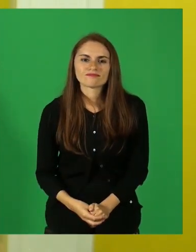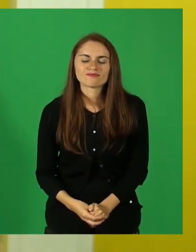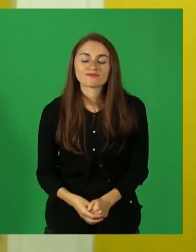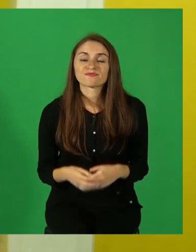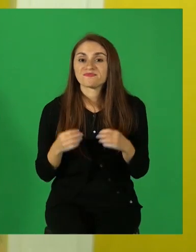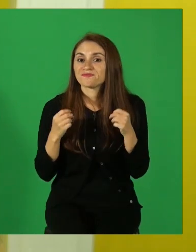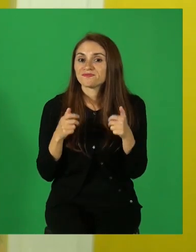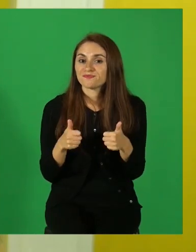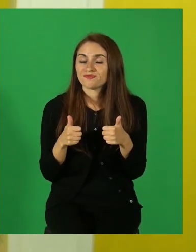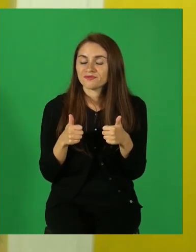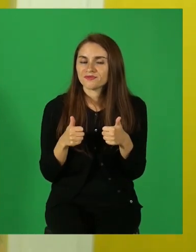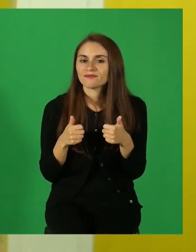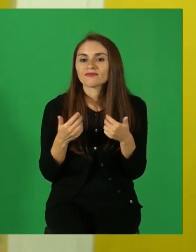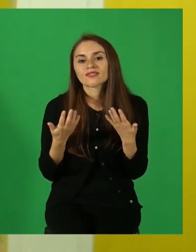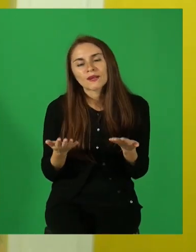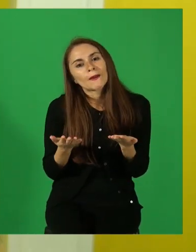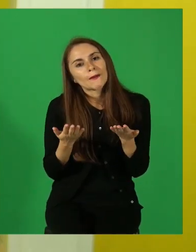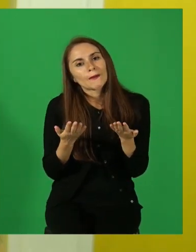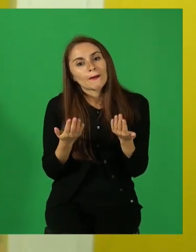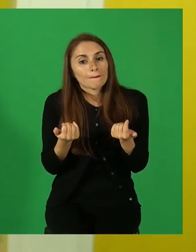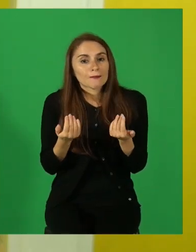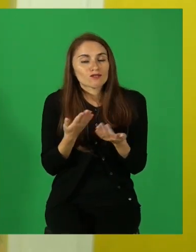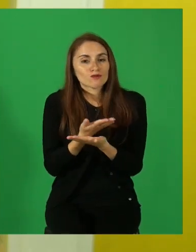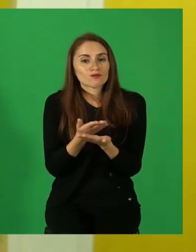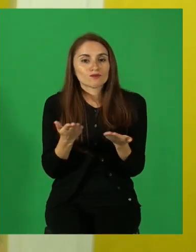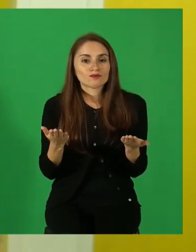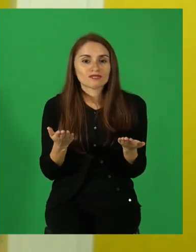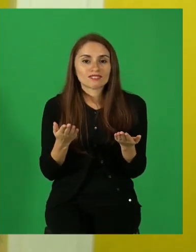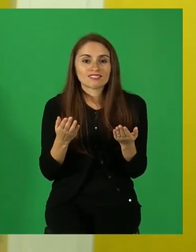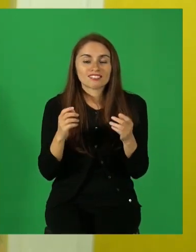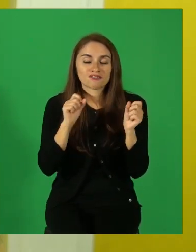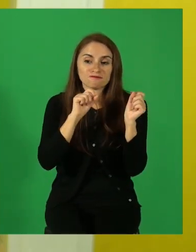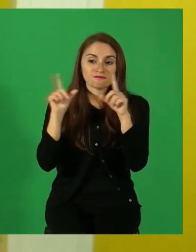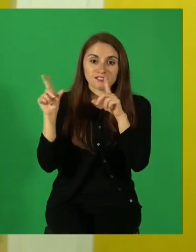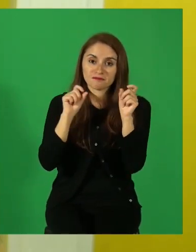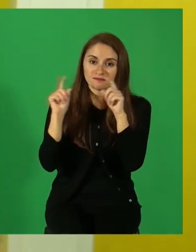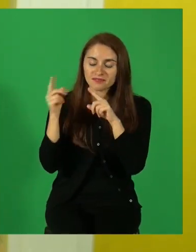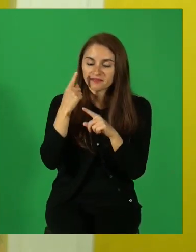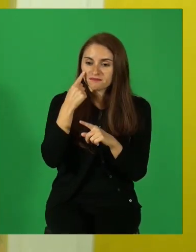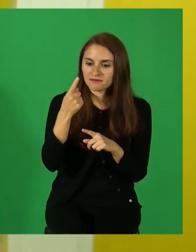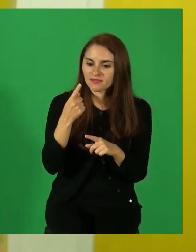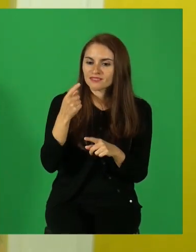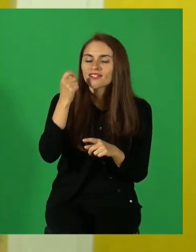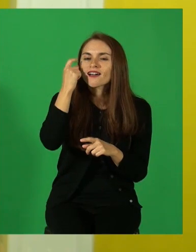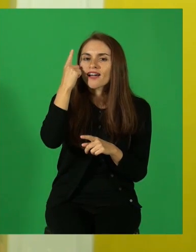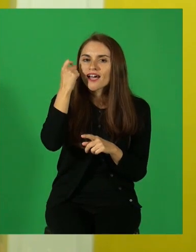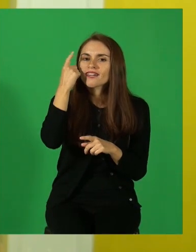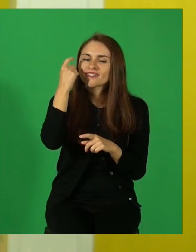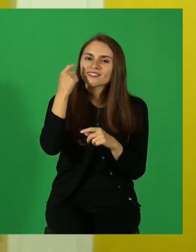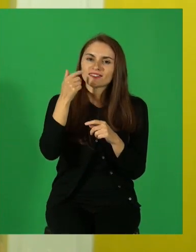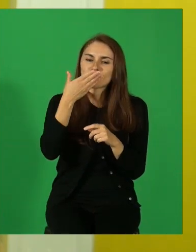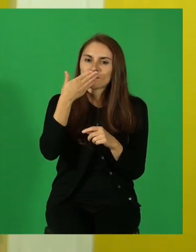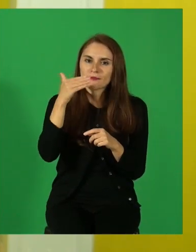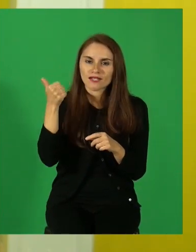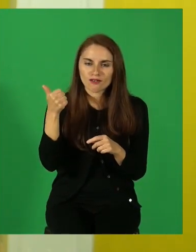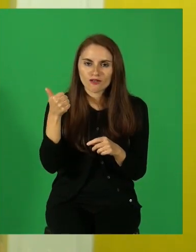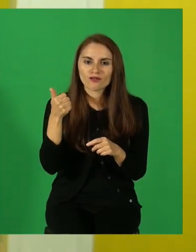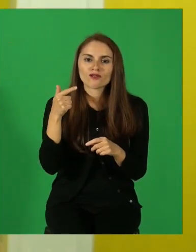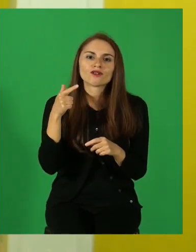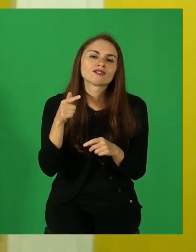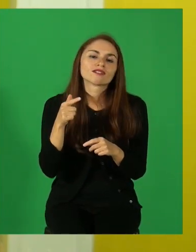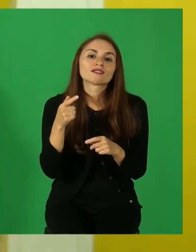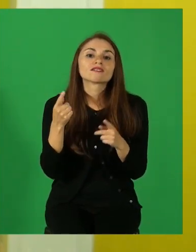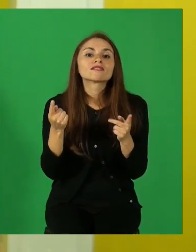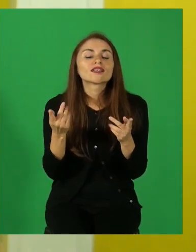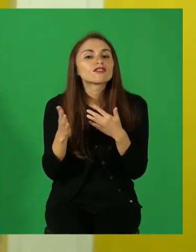¿Bien? Espero que esta presentación le haya servido para entender más los contenidos que